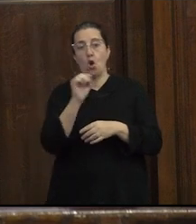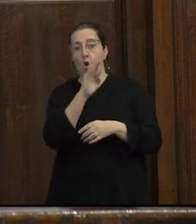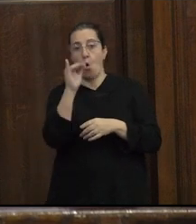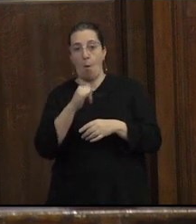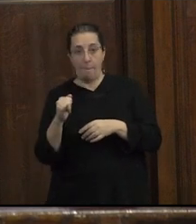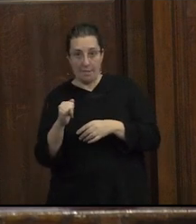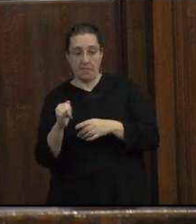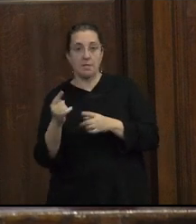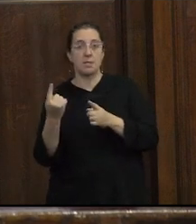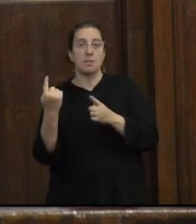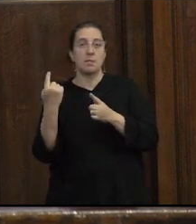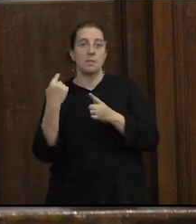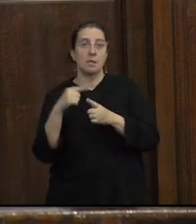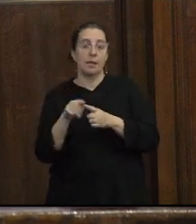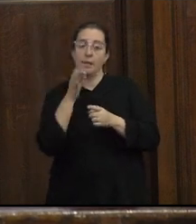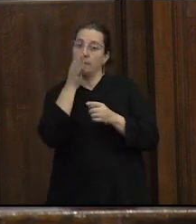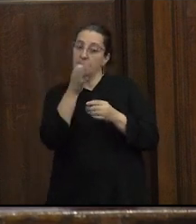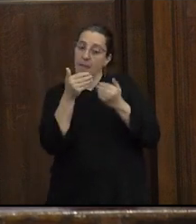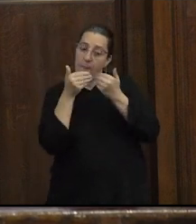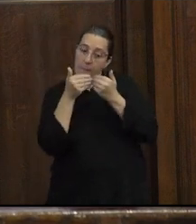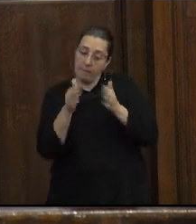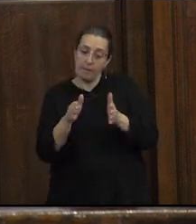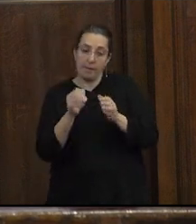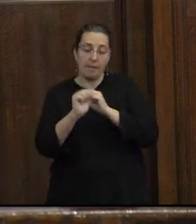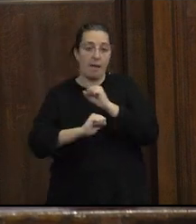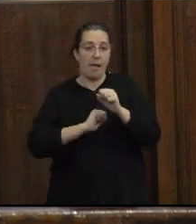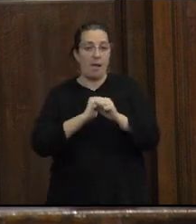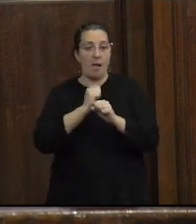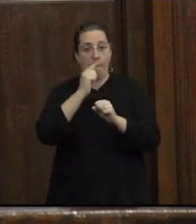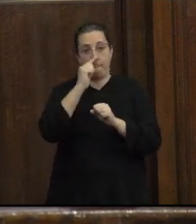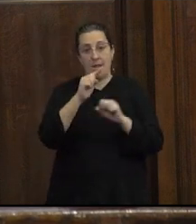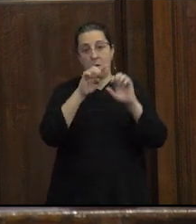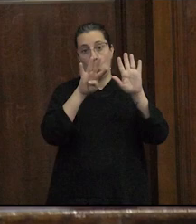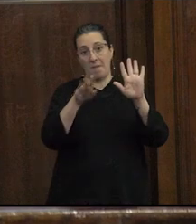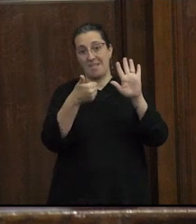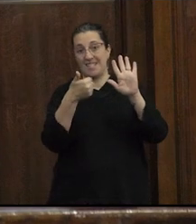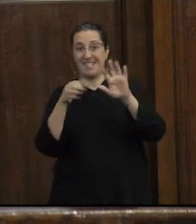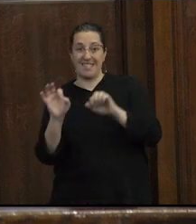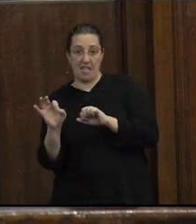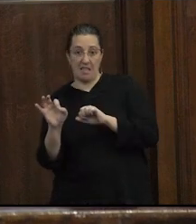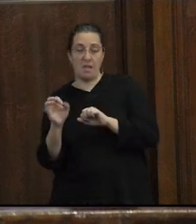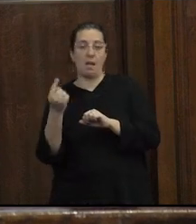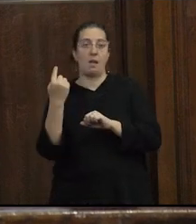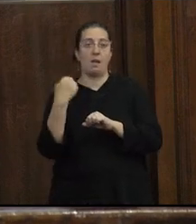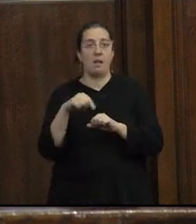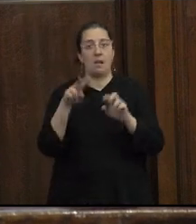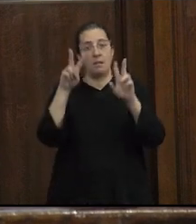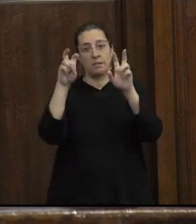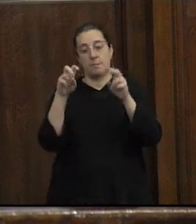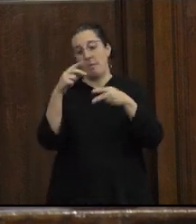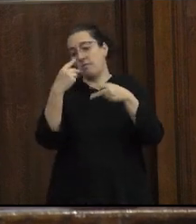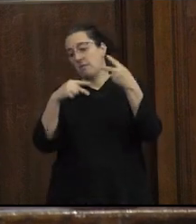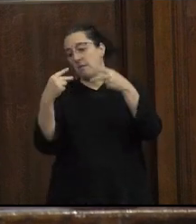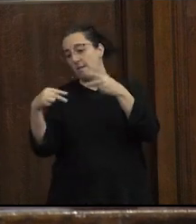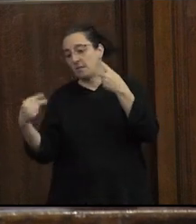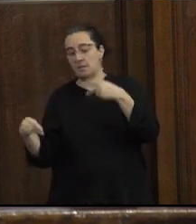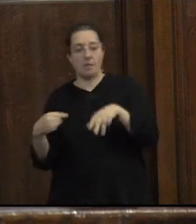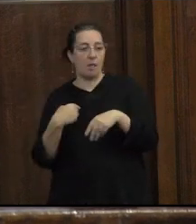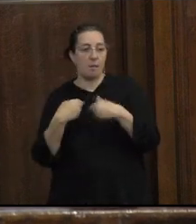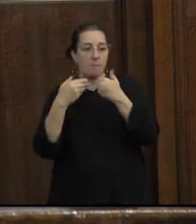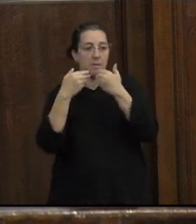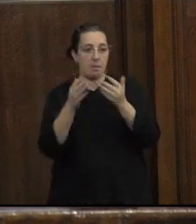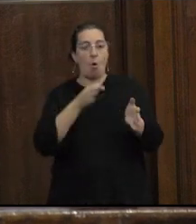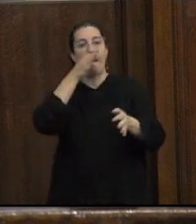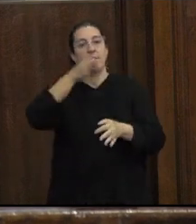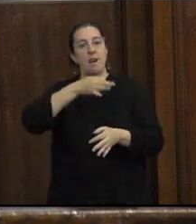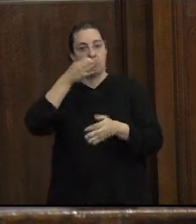Louro cuando ella dice que a partir de los 60 el siglo pasado las cuestiones de diversidad se pusieron sobre la mesa